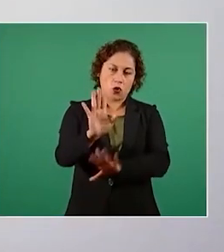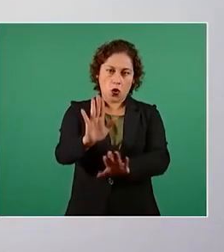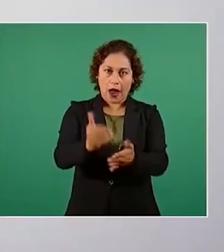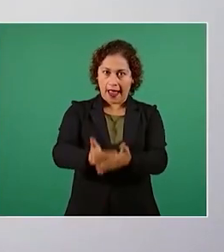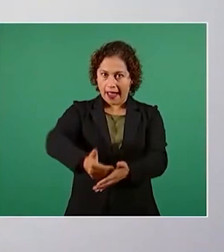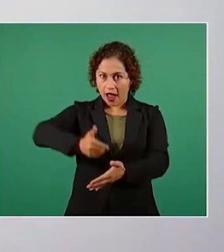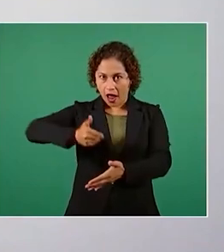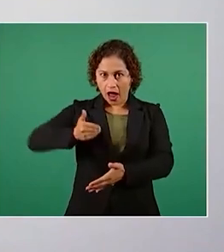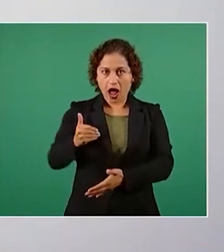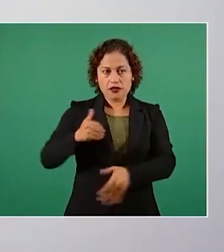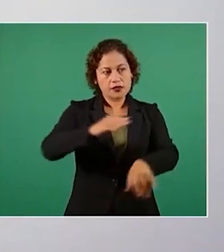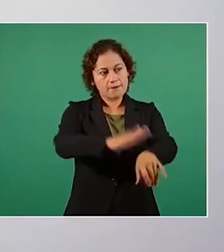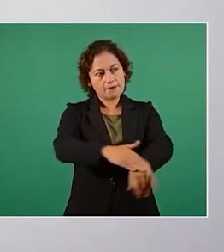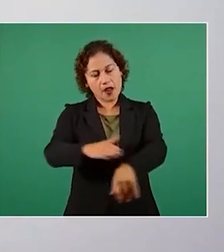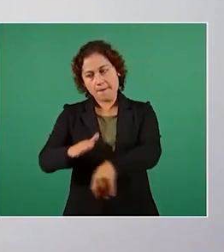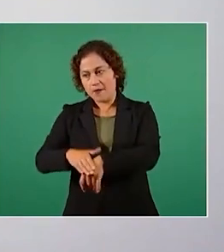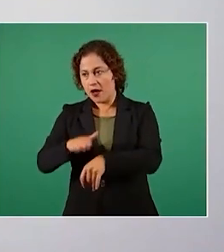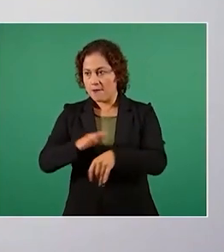esto conviene